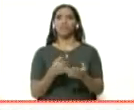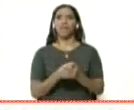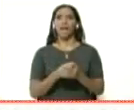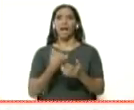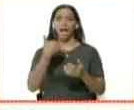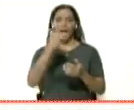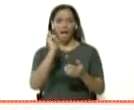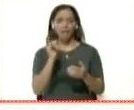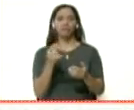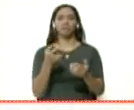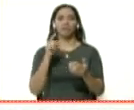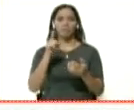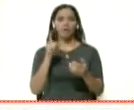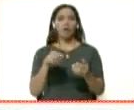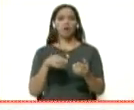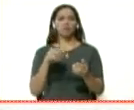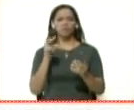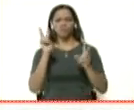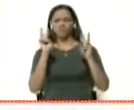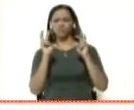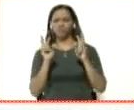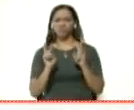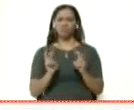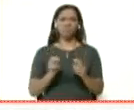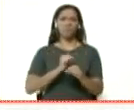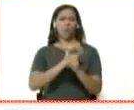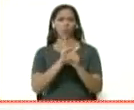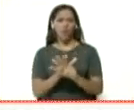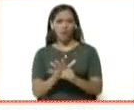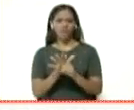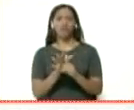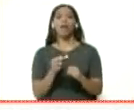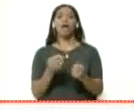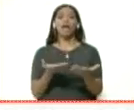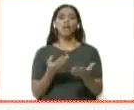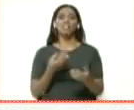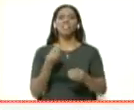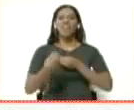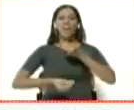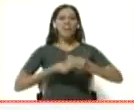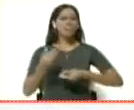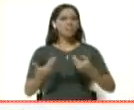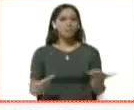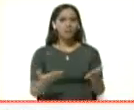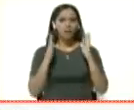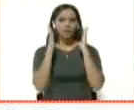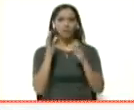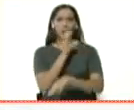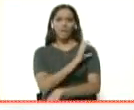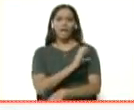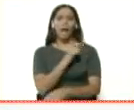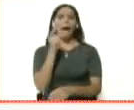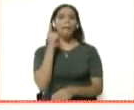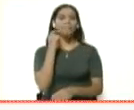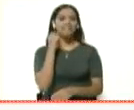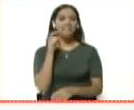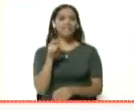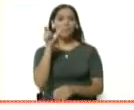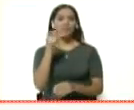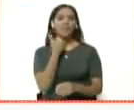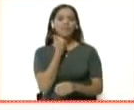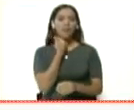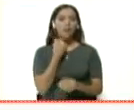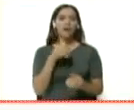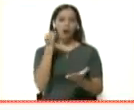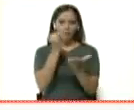para la atención de posibles casos sospechosos de coronavirus, el protocolo de atención clínica a pacientes con casos confirmados de coronavirus,